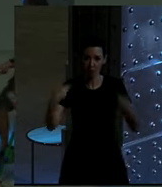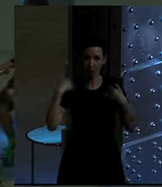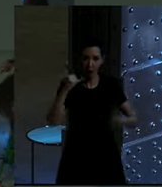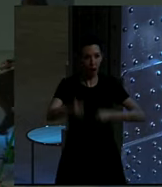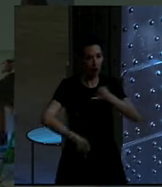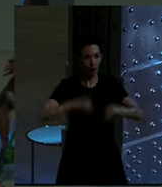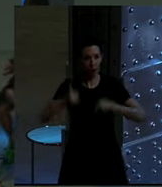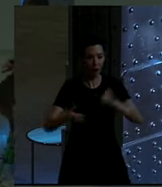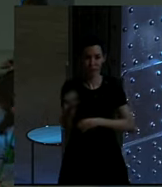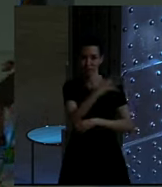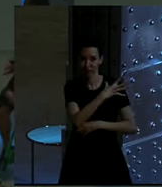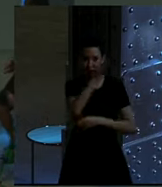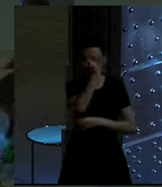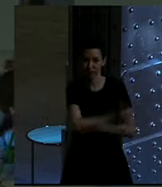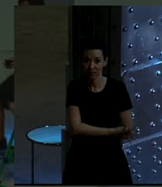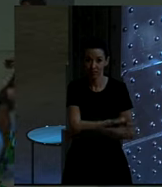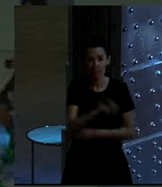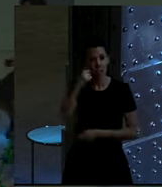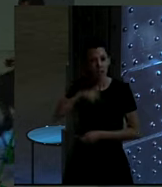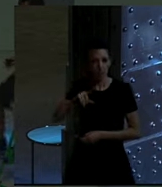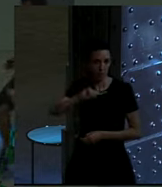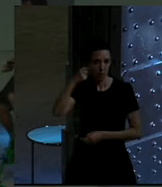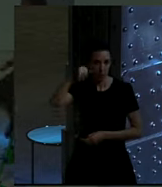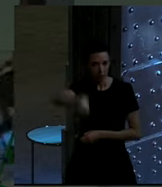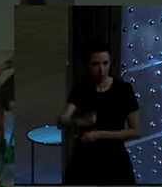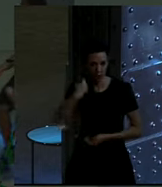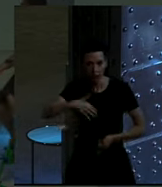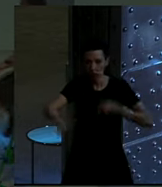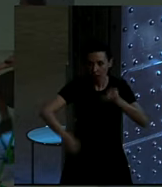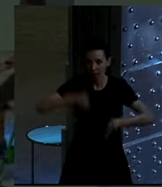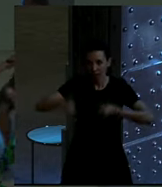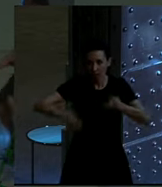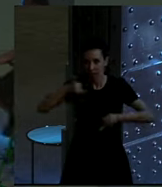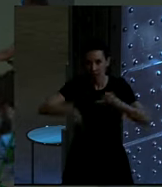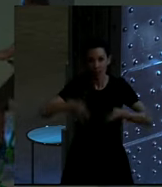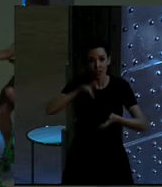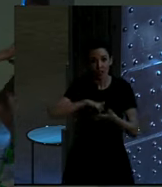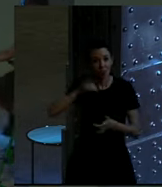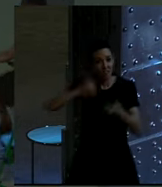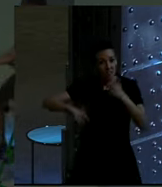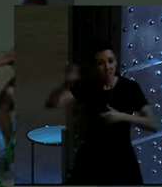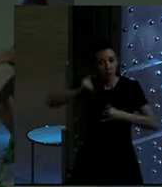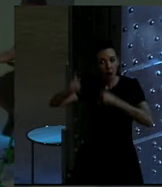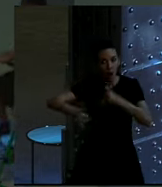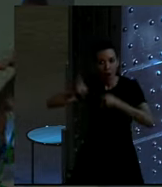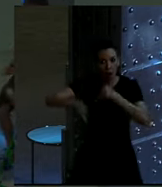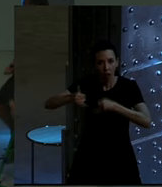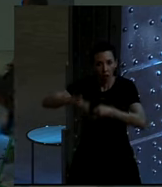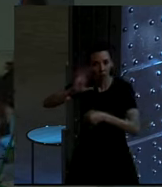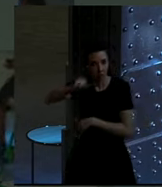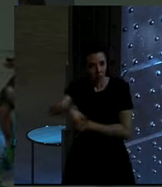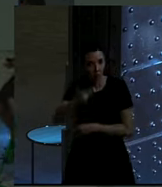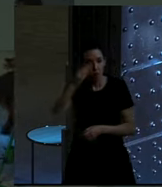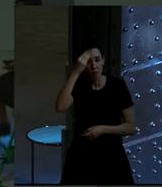Y también, primero porque estaremos cansados de pedalear ya lo que llevemos de viaje y también que nos parecía como